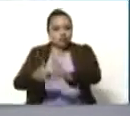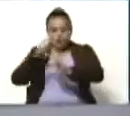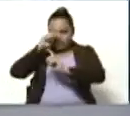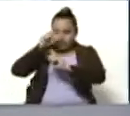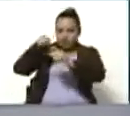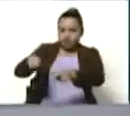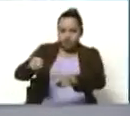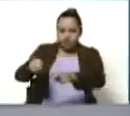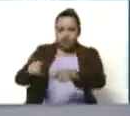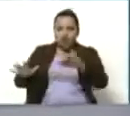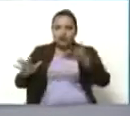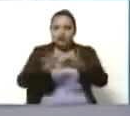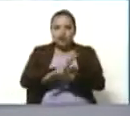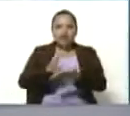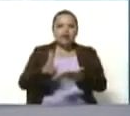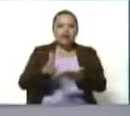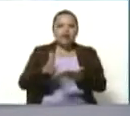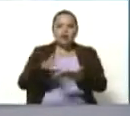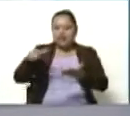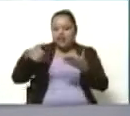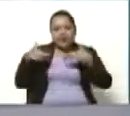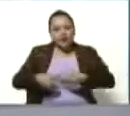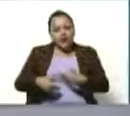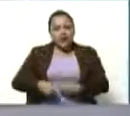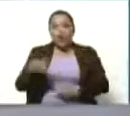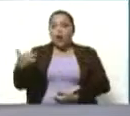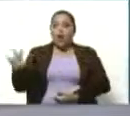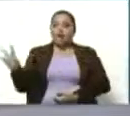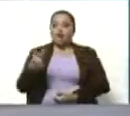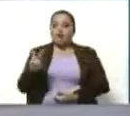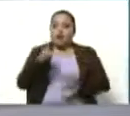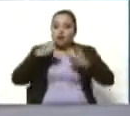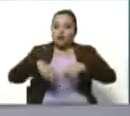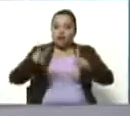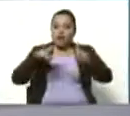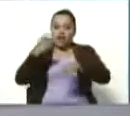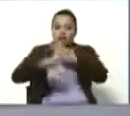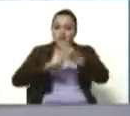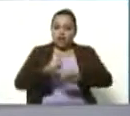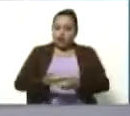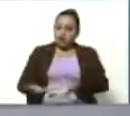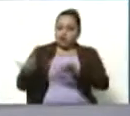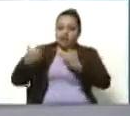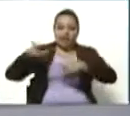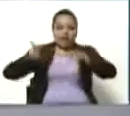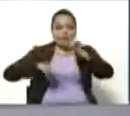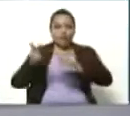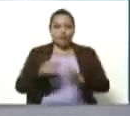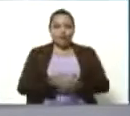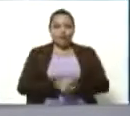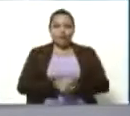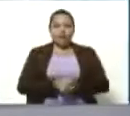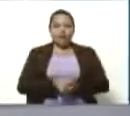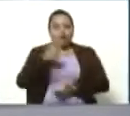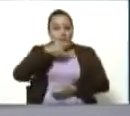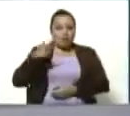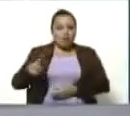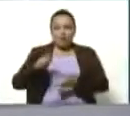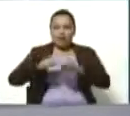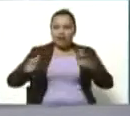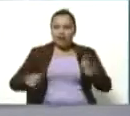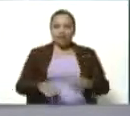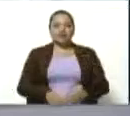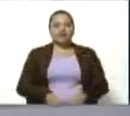lucha, ¿no? Que hoy en Venezuela nosotros tenemos la oportunidad de hacerlo a través de este tipo de exposiciones para el público en general, además.